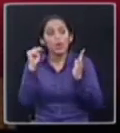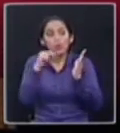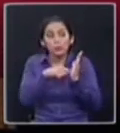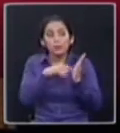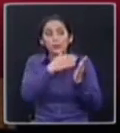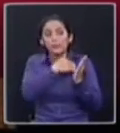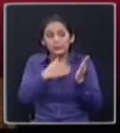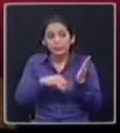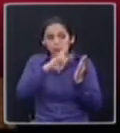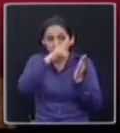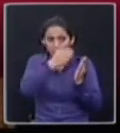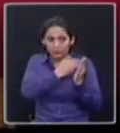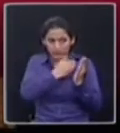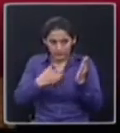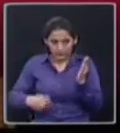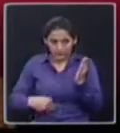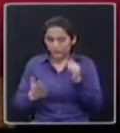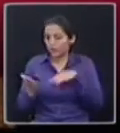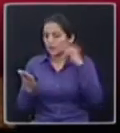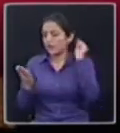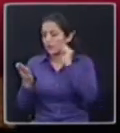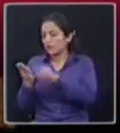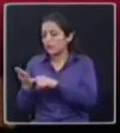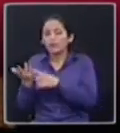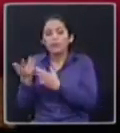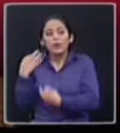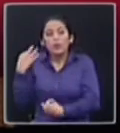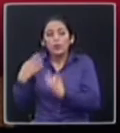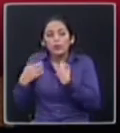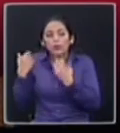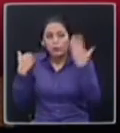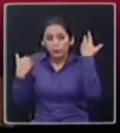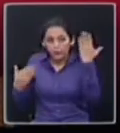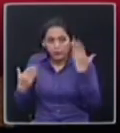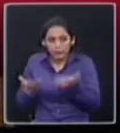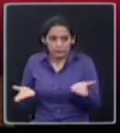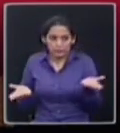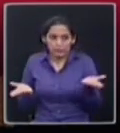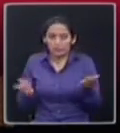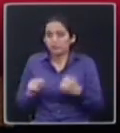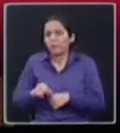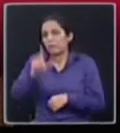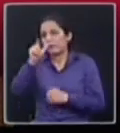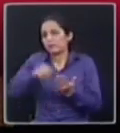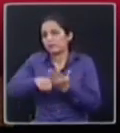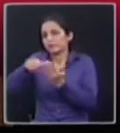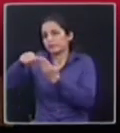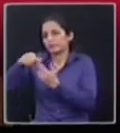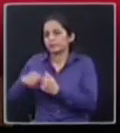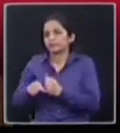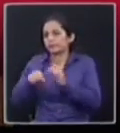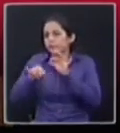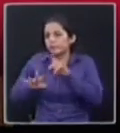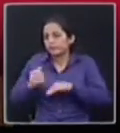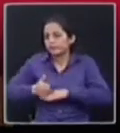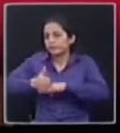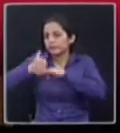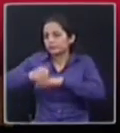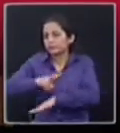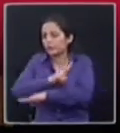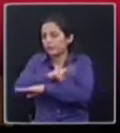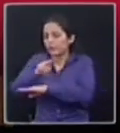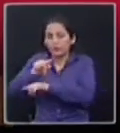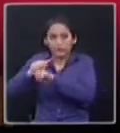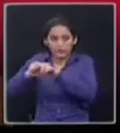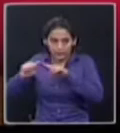vicepresidente y el 131, que es el que estamos aplicando para este juicio político, aplica para todos los demás ministros de Estado, secretarios, superintendentes, etc. En